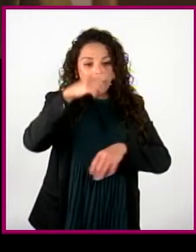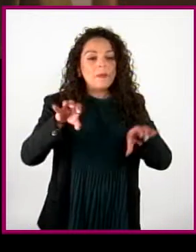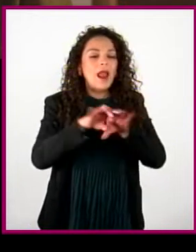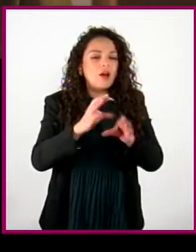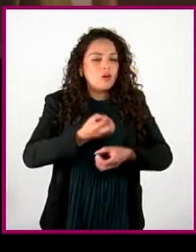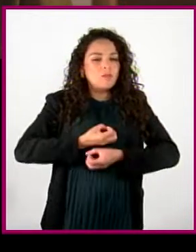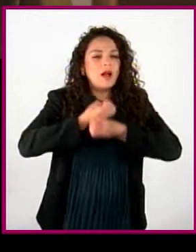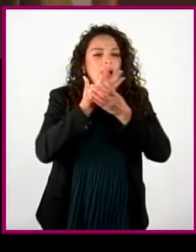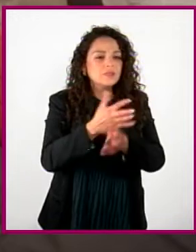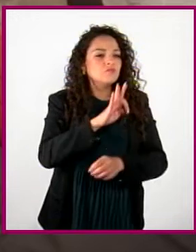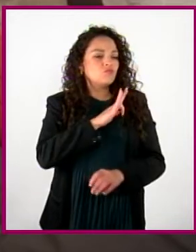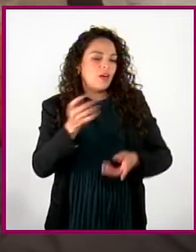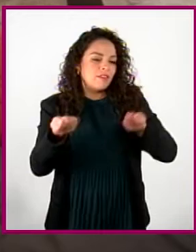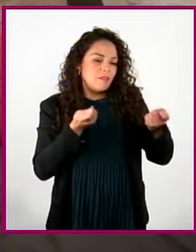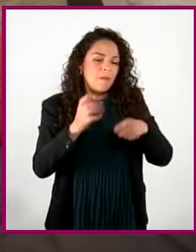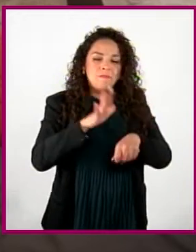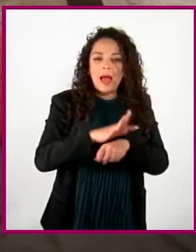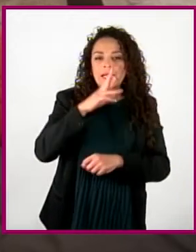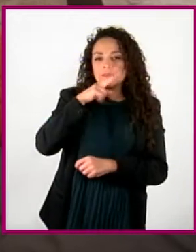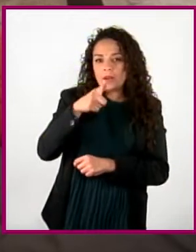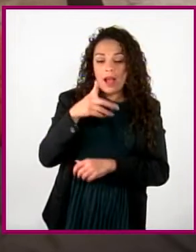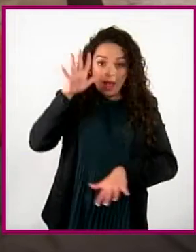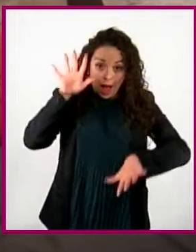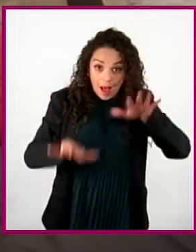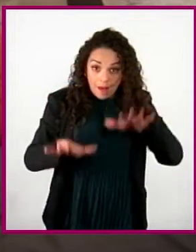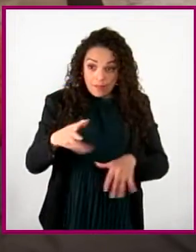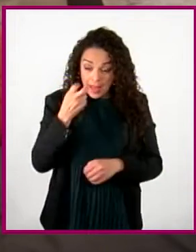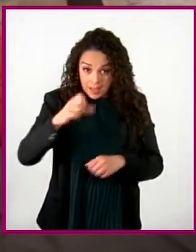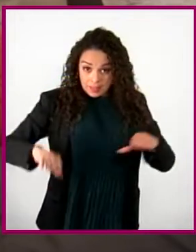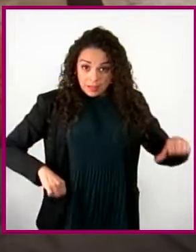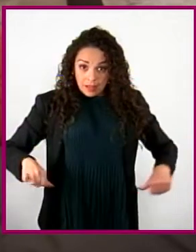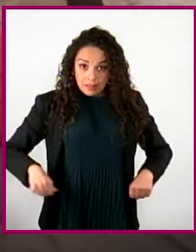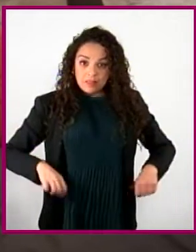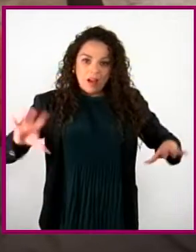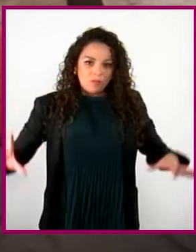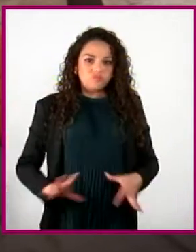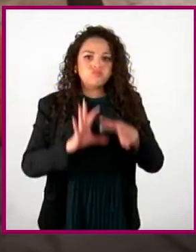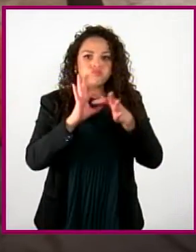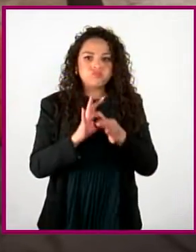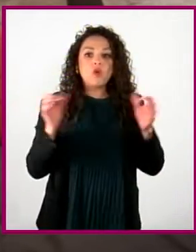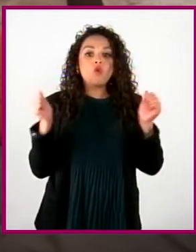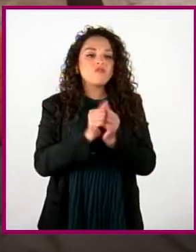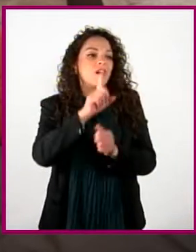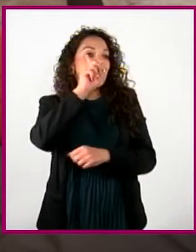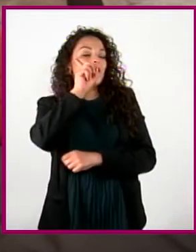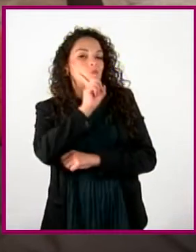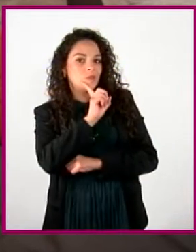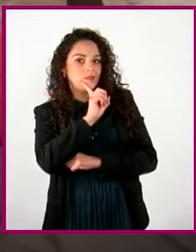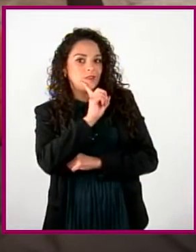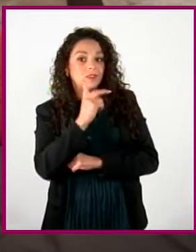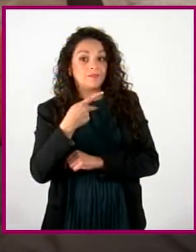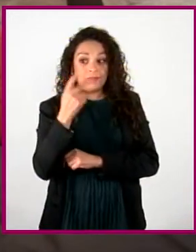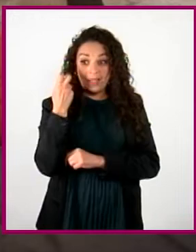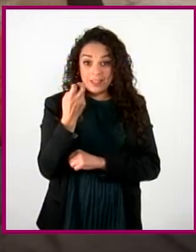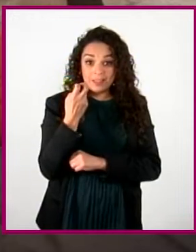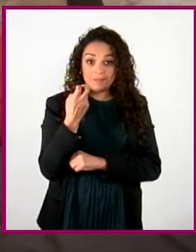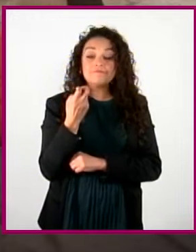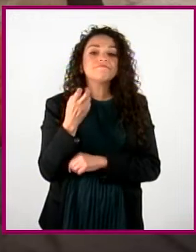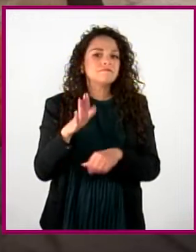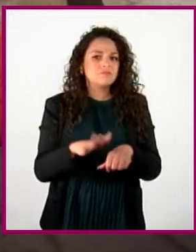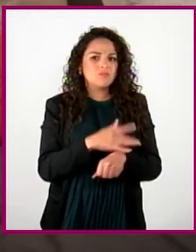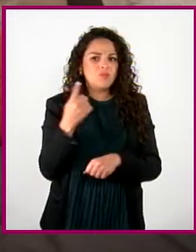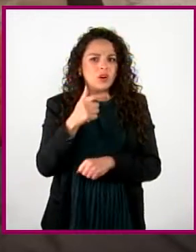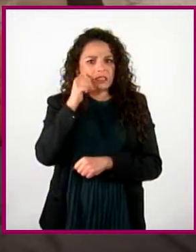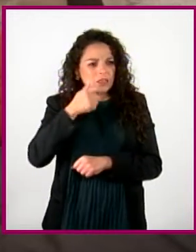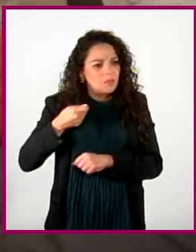manejarlas de mejor manera. Muchas veces estas actividades se asocian con las chavas, pero de nuevo esto no tiene por qué